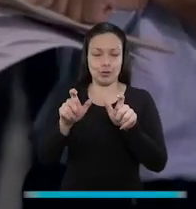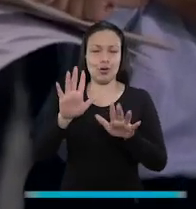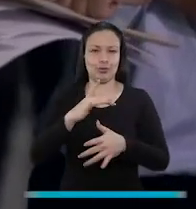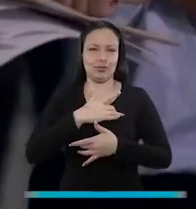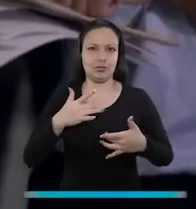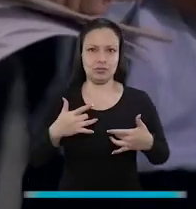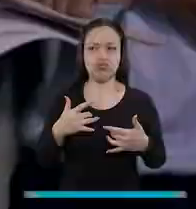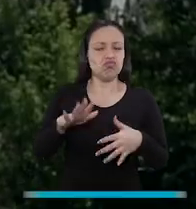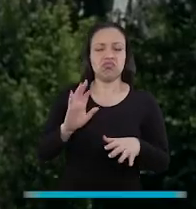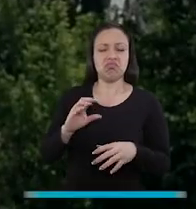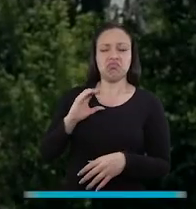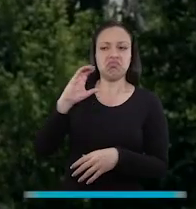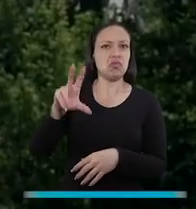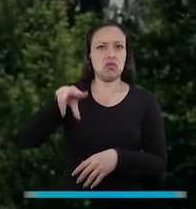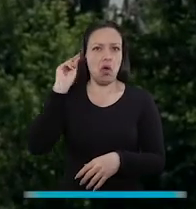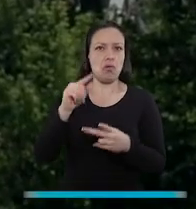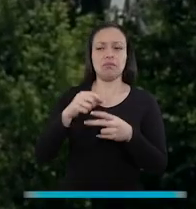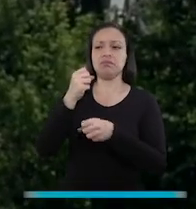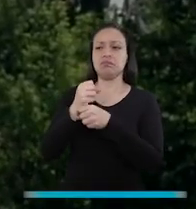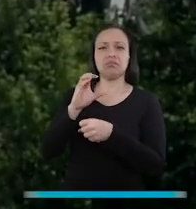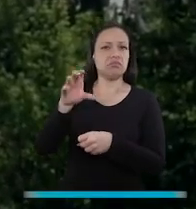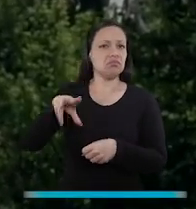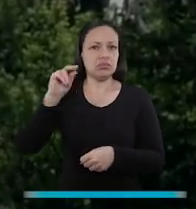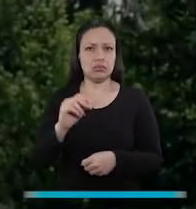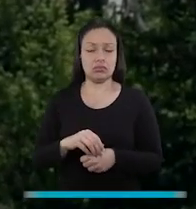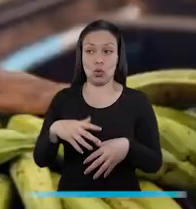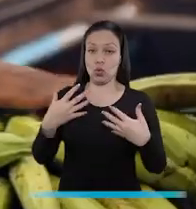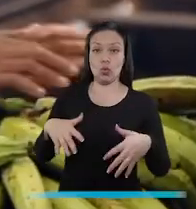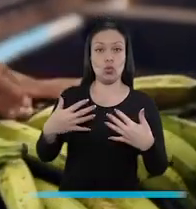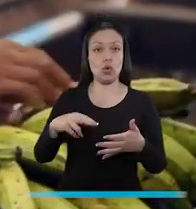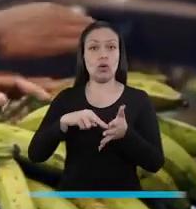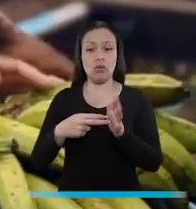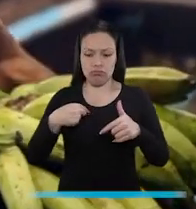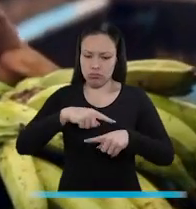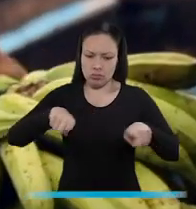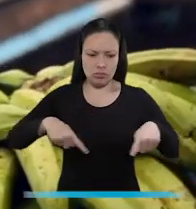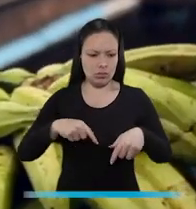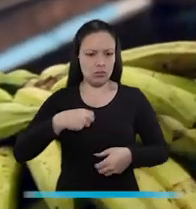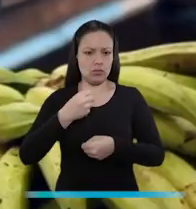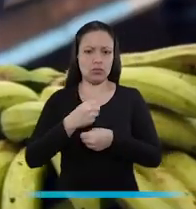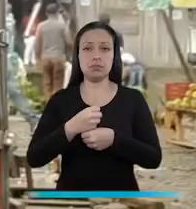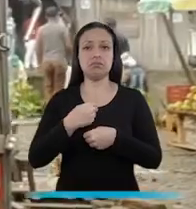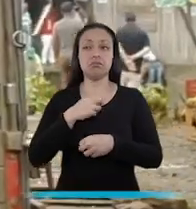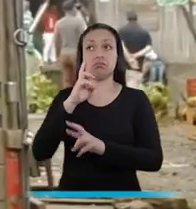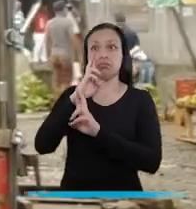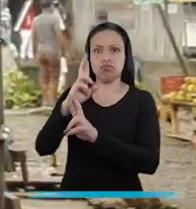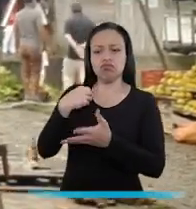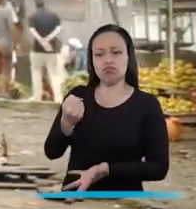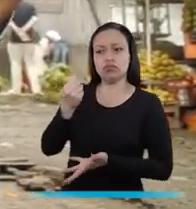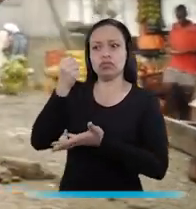le nieguen sus servicios de salud, le nieguen el pago de su salario, se ha acosado laboralmente en su sitio de trabajo, no le